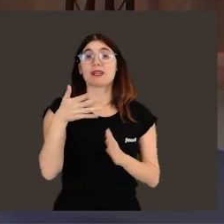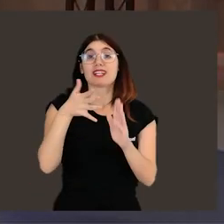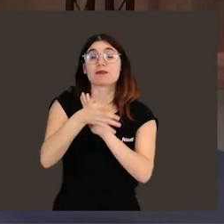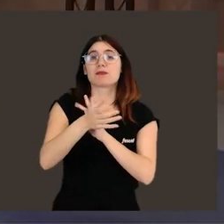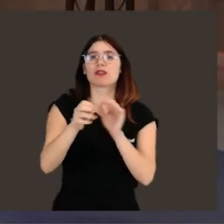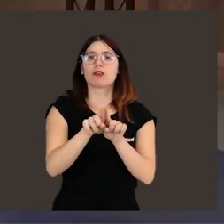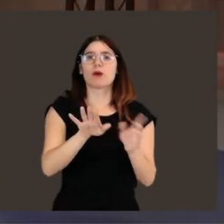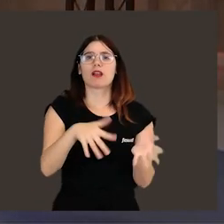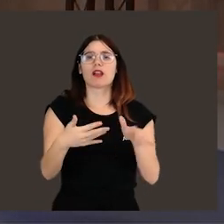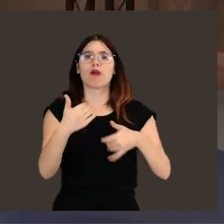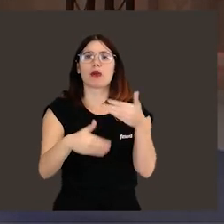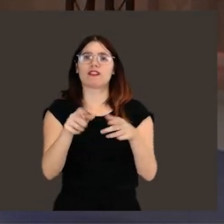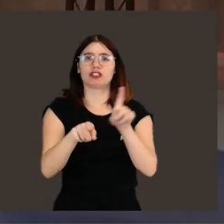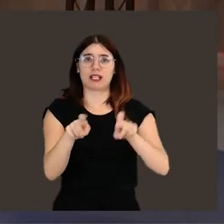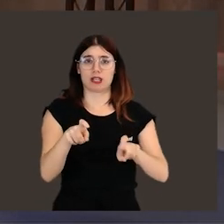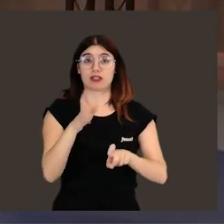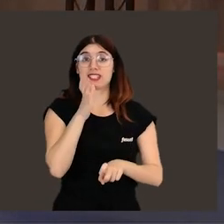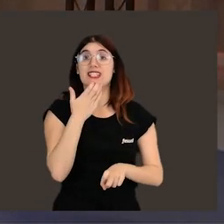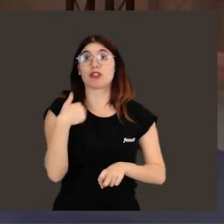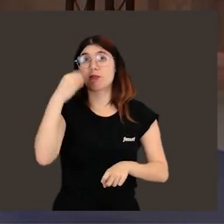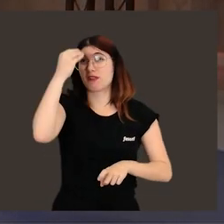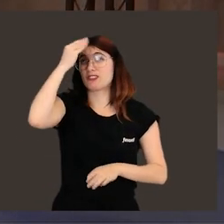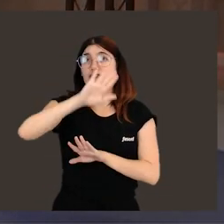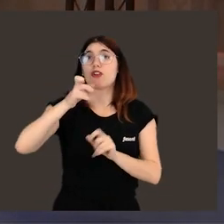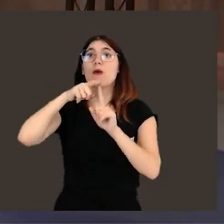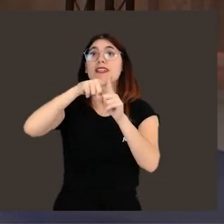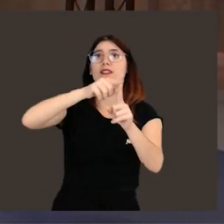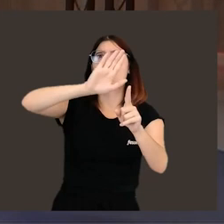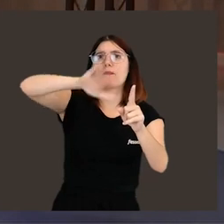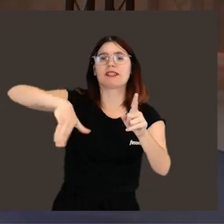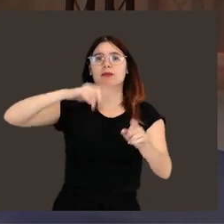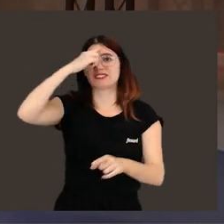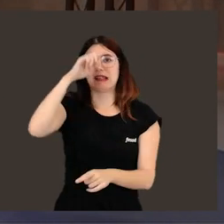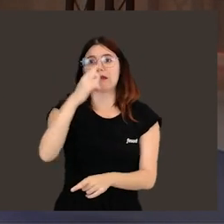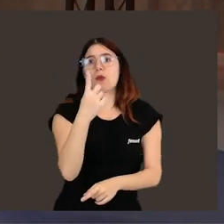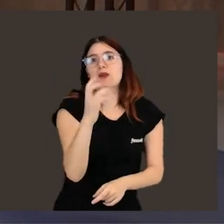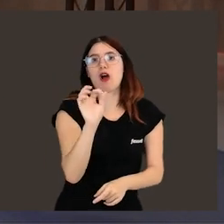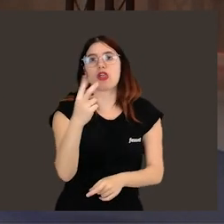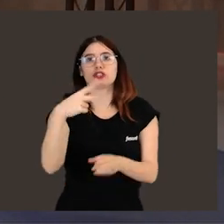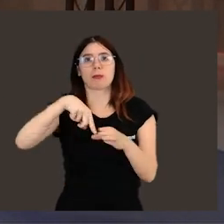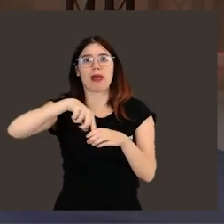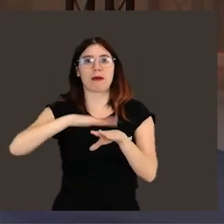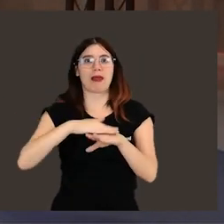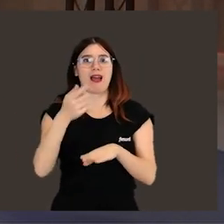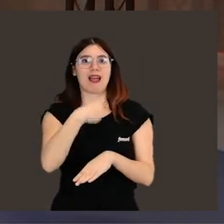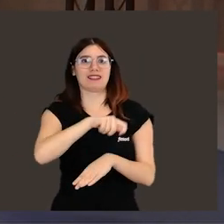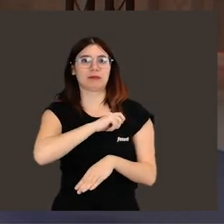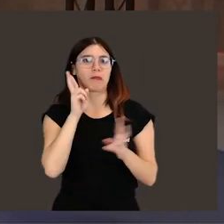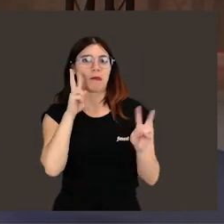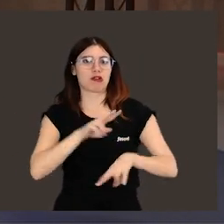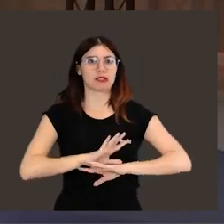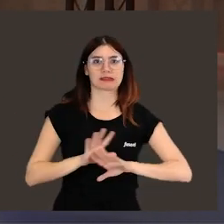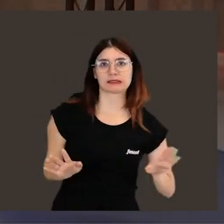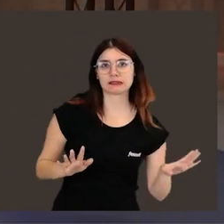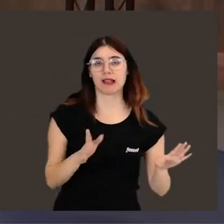Y esto lo aplico, por ejemplo, también al proceso de selección que yo viví. Si yo pienso únicamente en el objetivo final, sabiendo que solamente va a haber una o dos plazas para